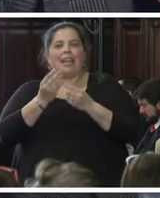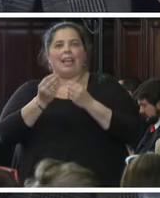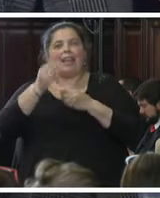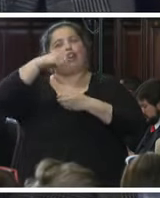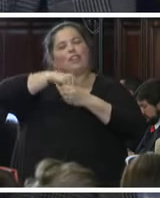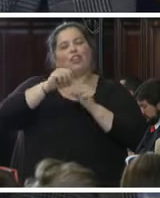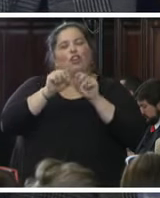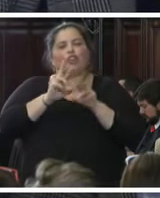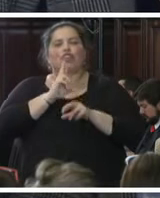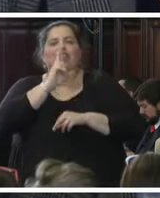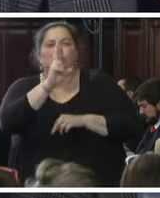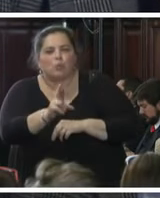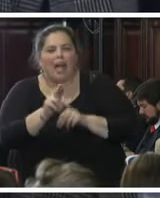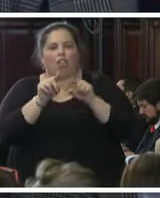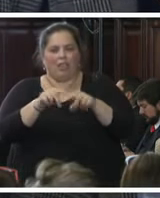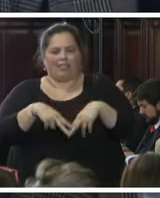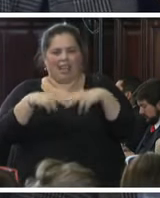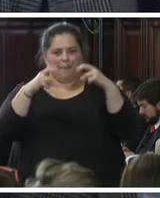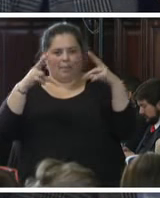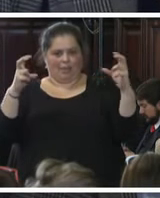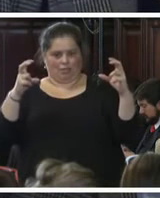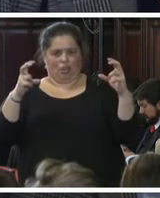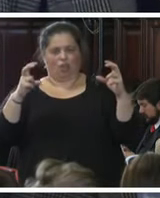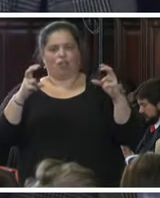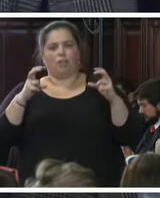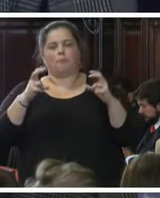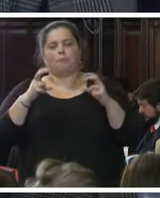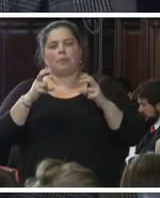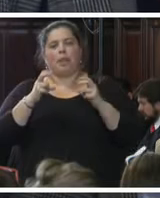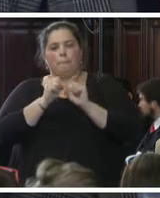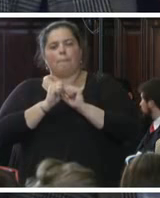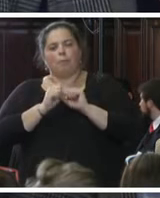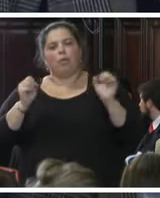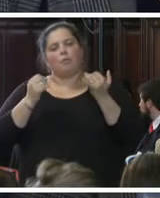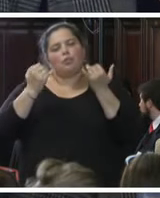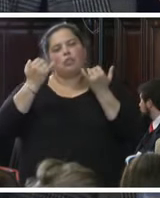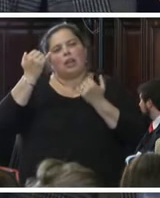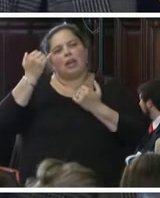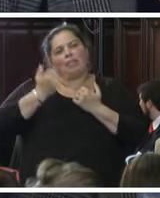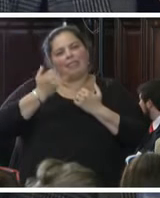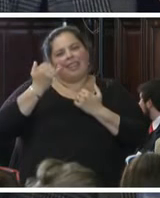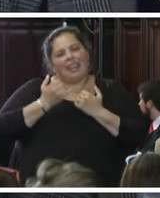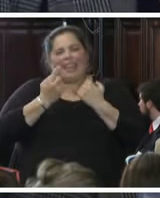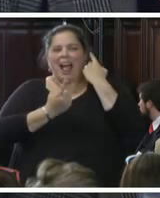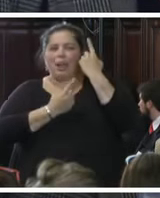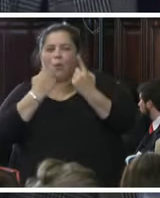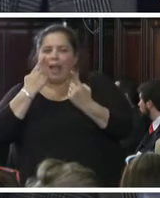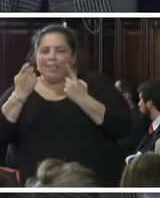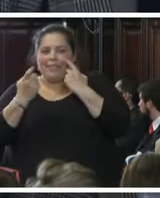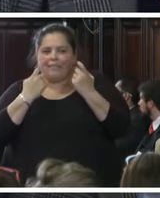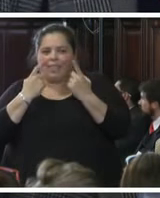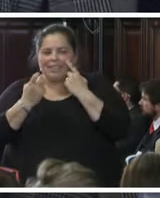investigación en esa línea podemos tener identificación de personas